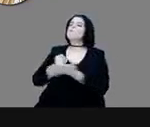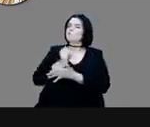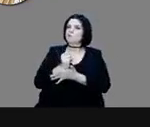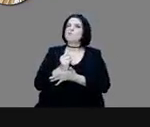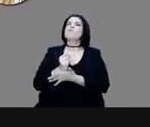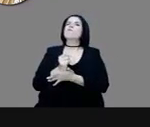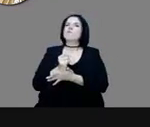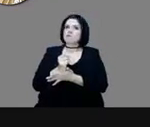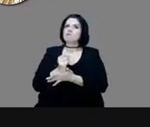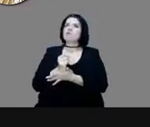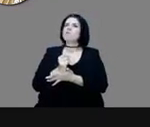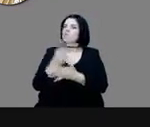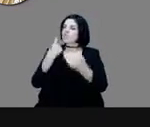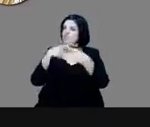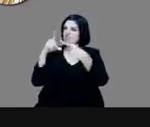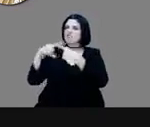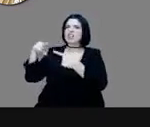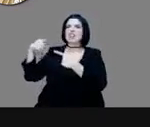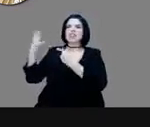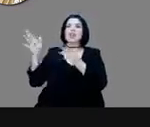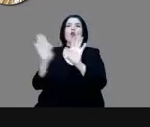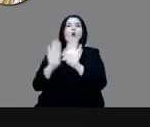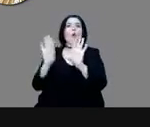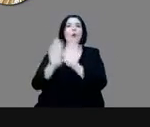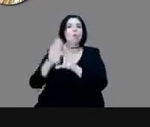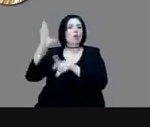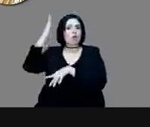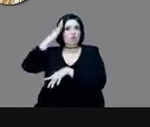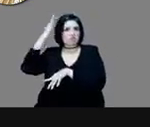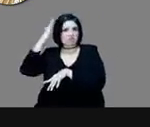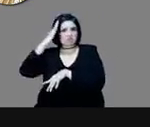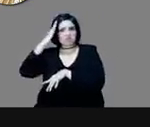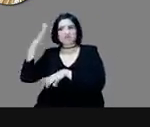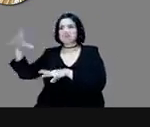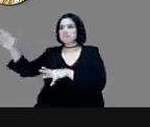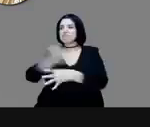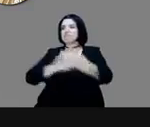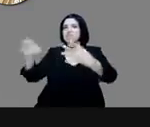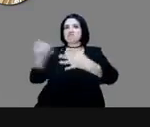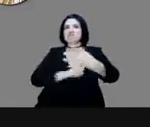varios dirigentes o a varios señores indígenas.